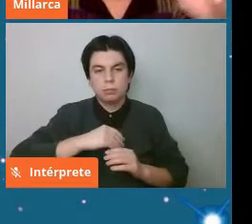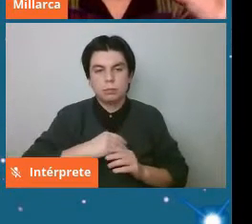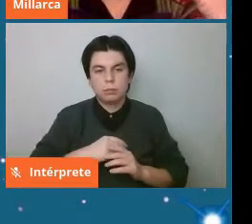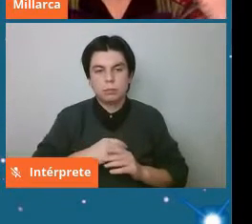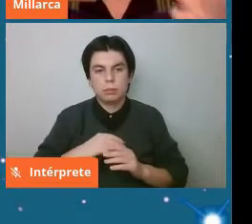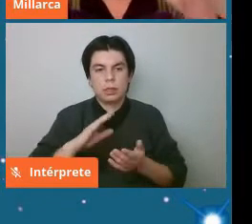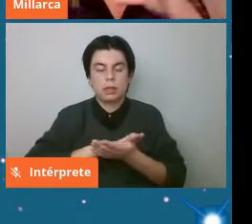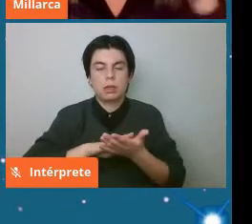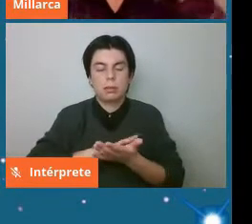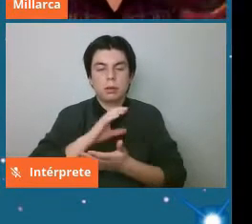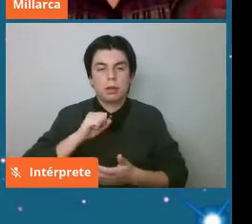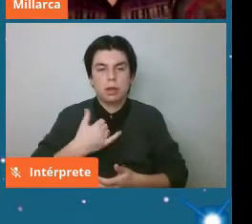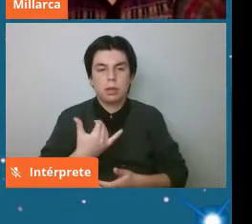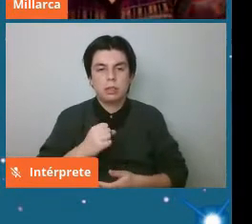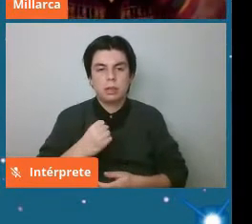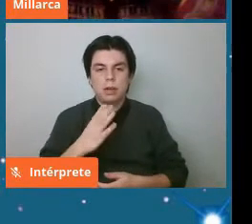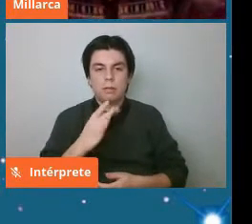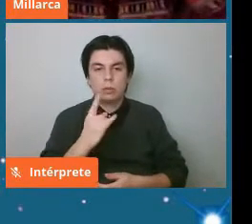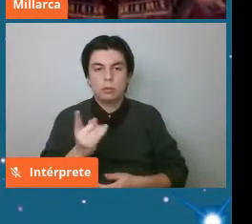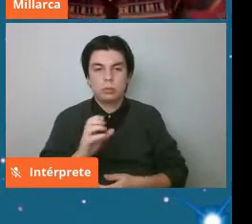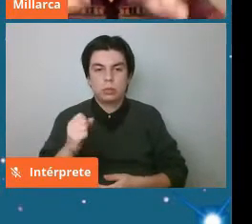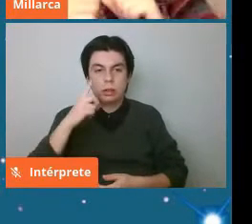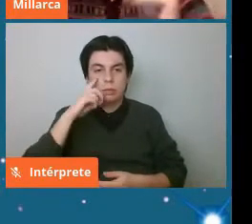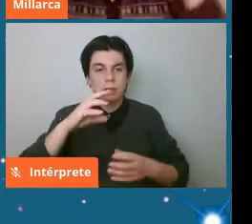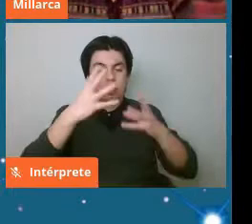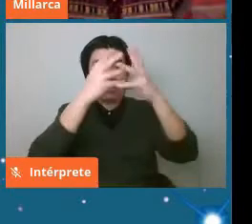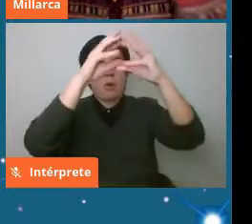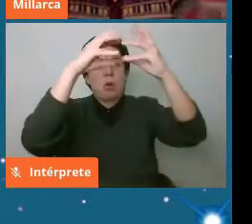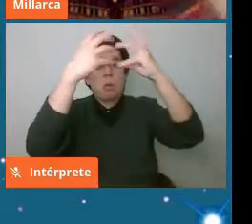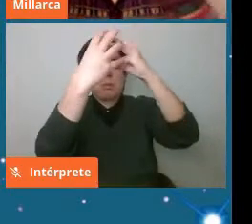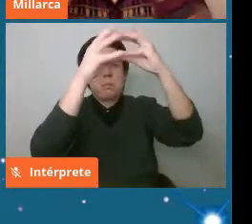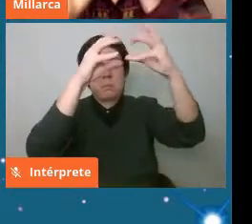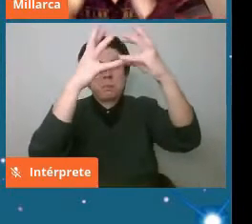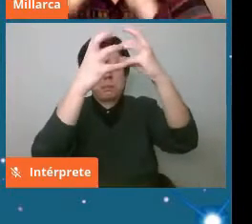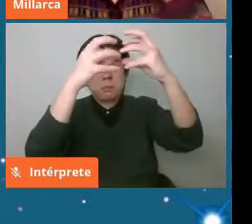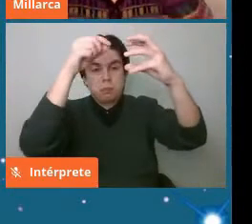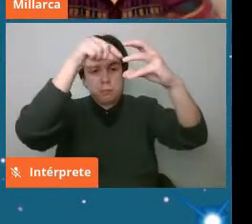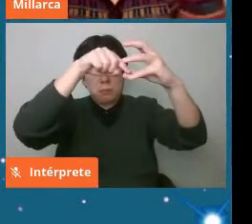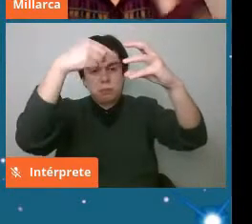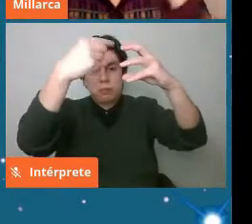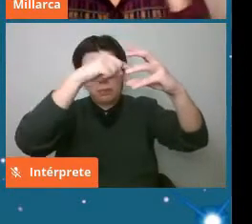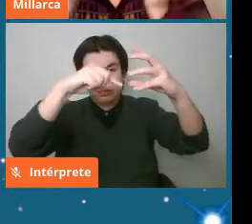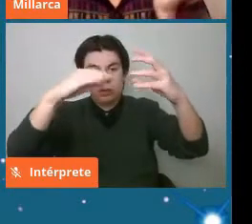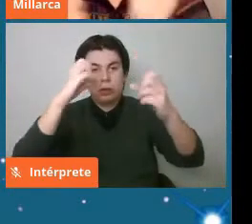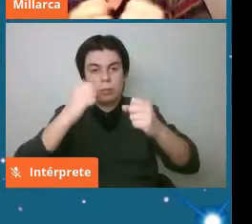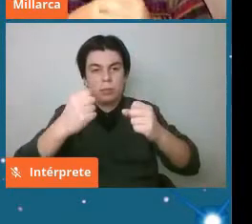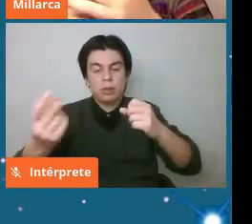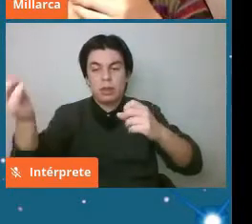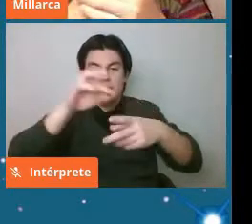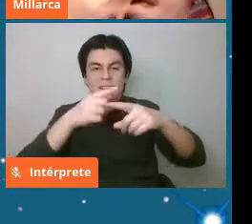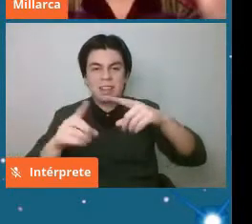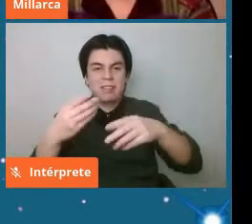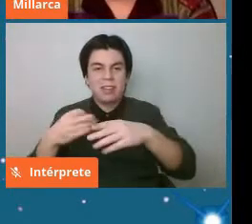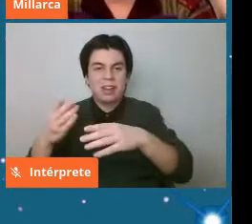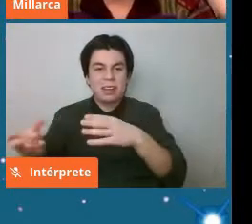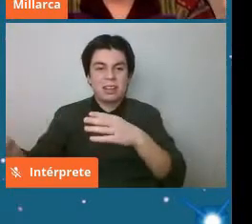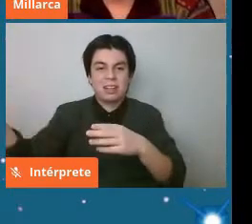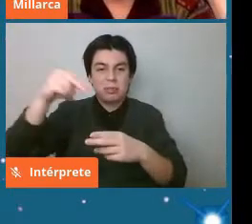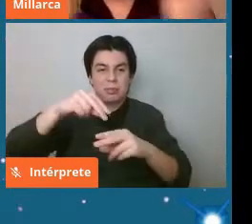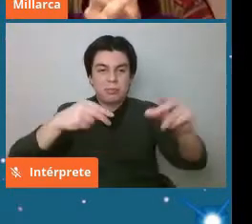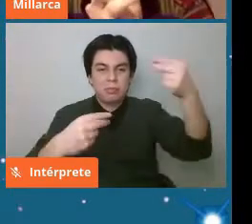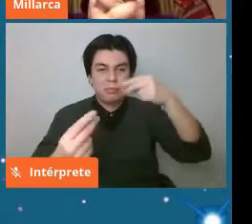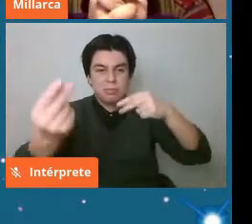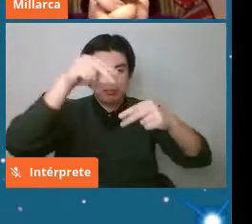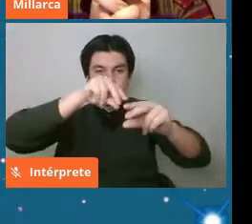Ayabusa por ejemplo que ve que son como pila de escombro y que pueden ser entonces la suma de un montón de cuerpos diferentes